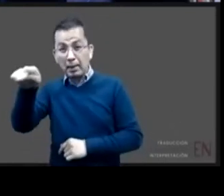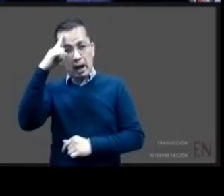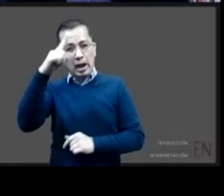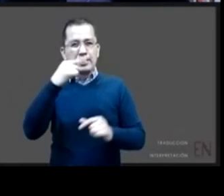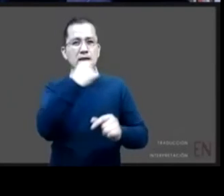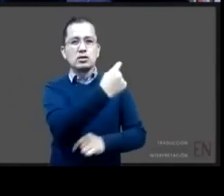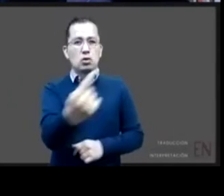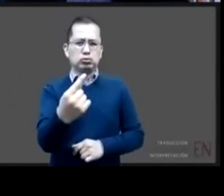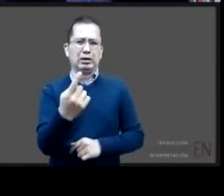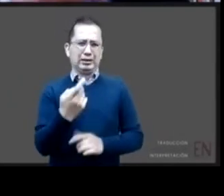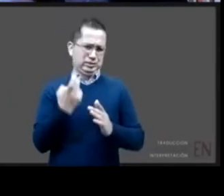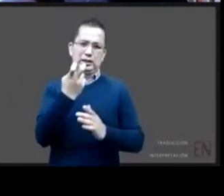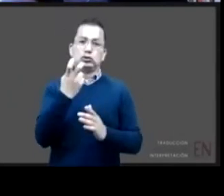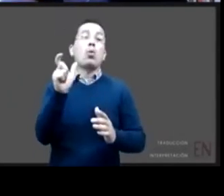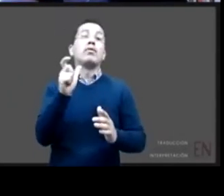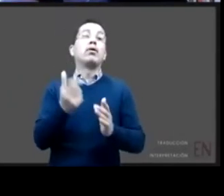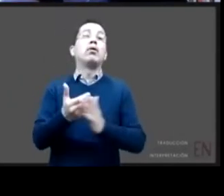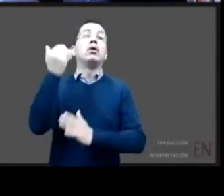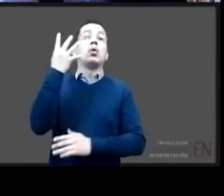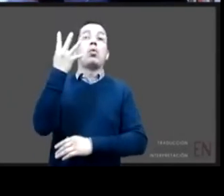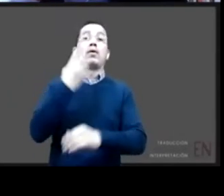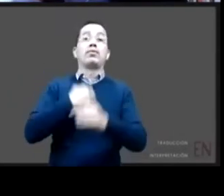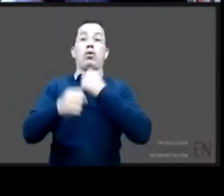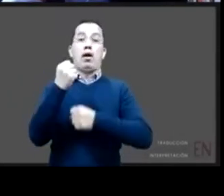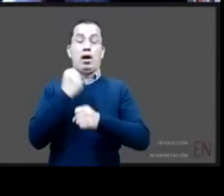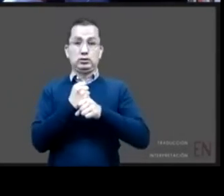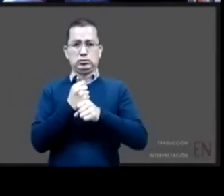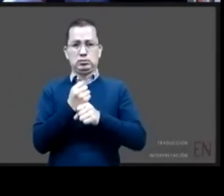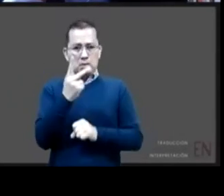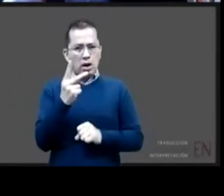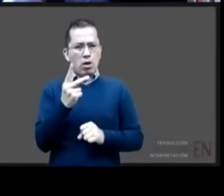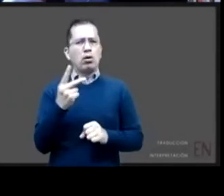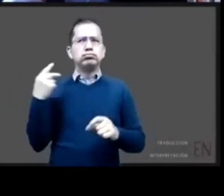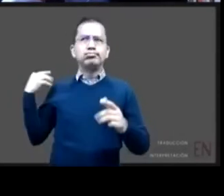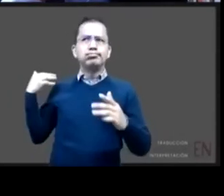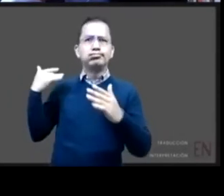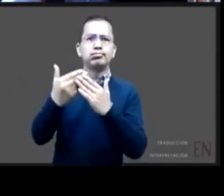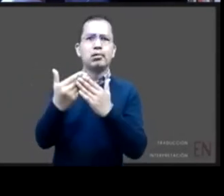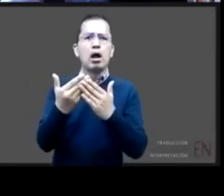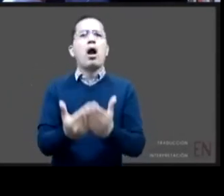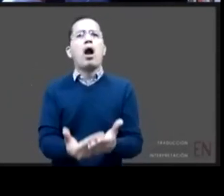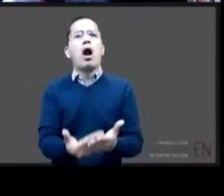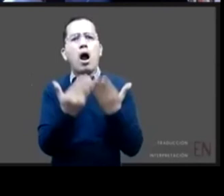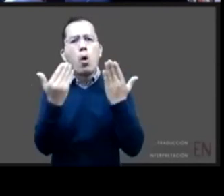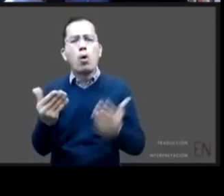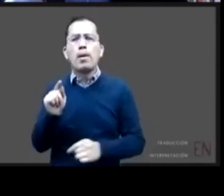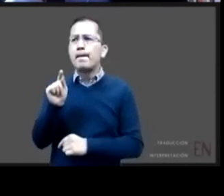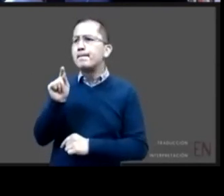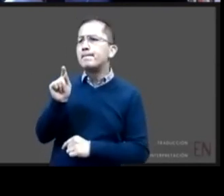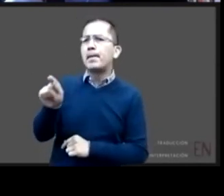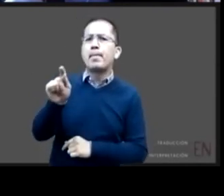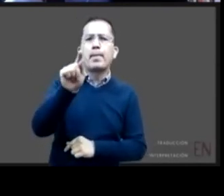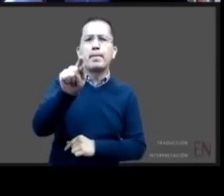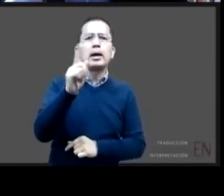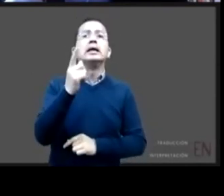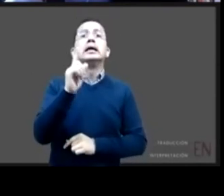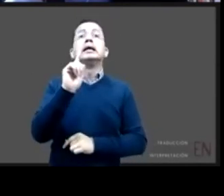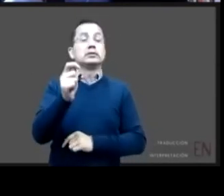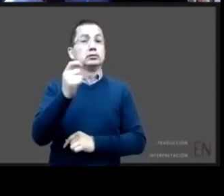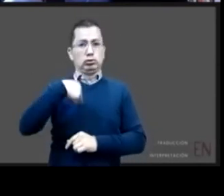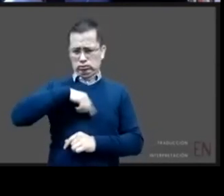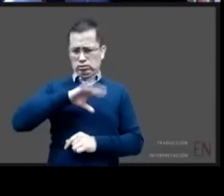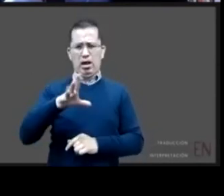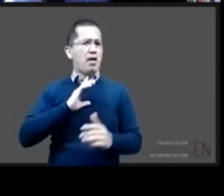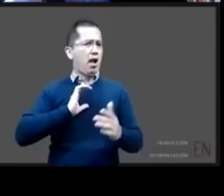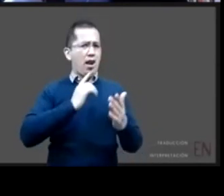ya les podemos decir con certeza que tenemos un registro con un sistema identificado donde tienen cada niño que está en esos centros lo